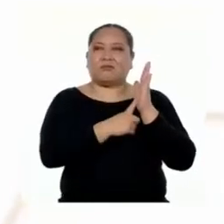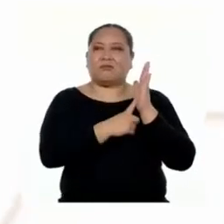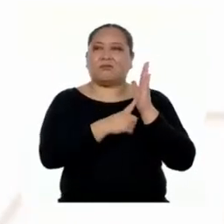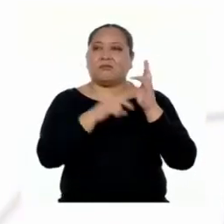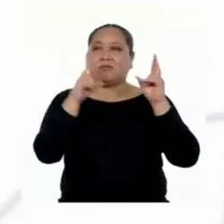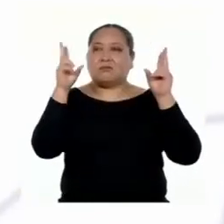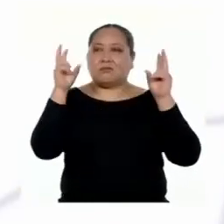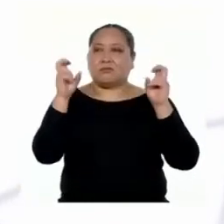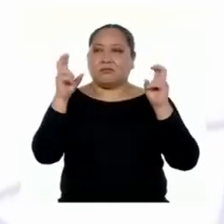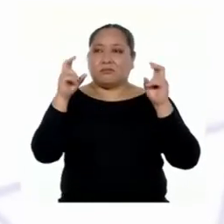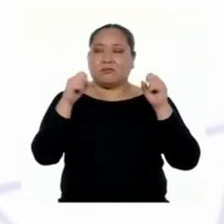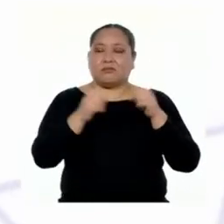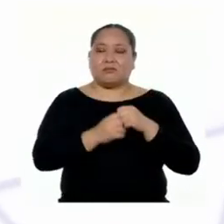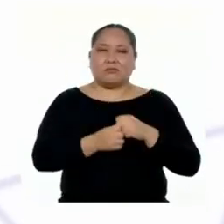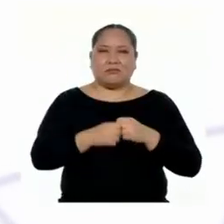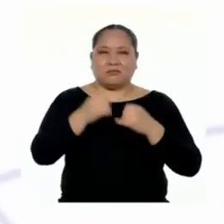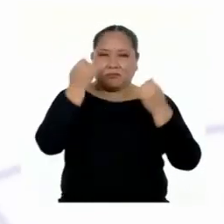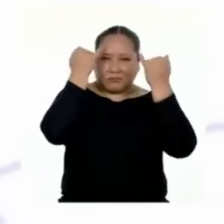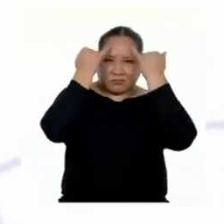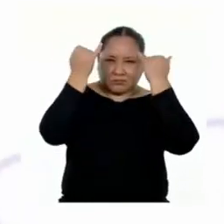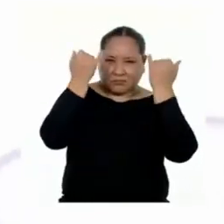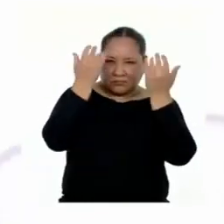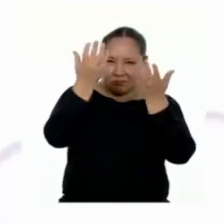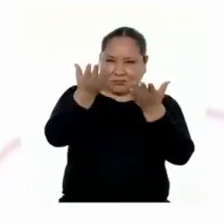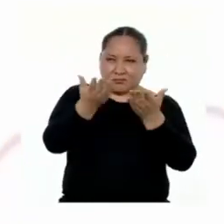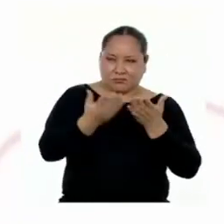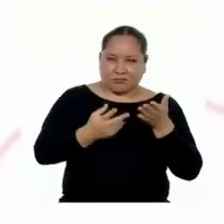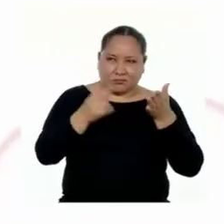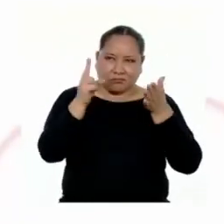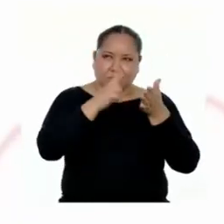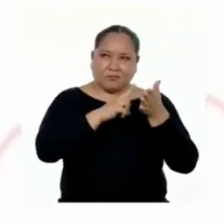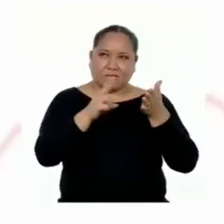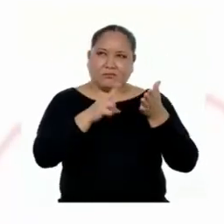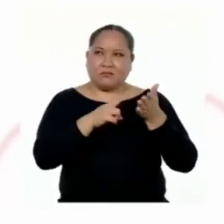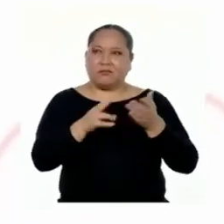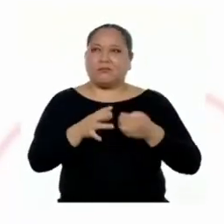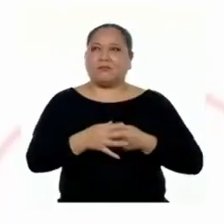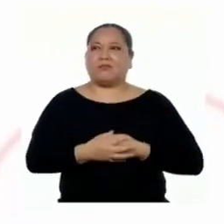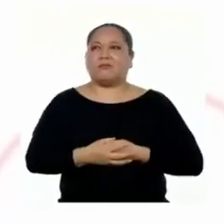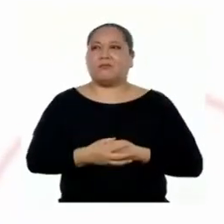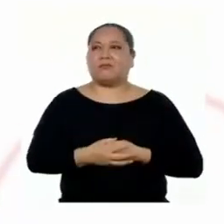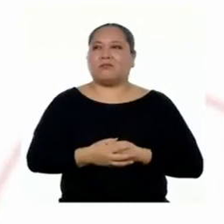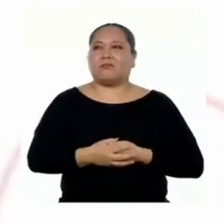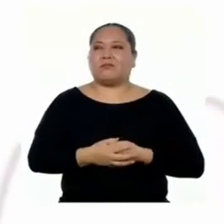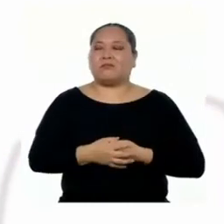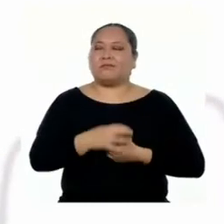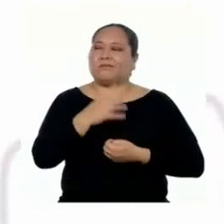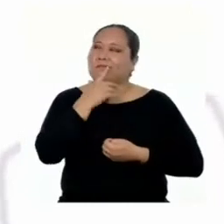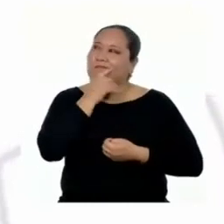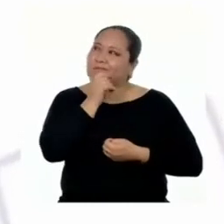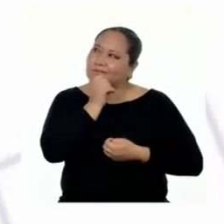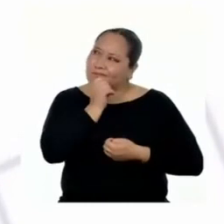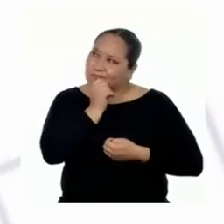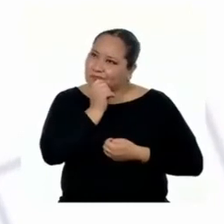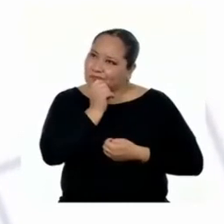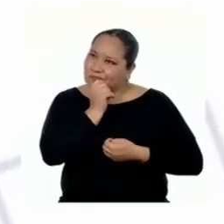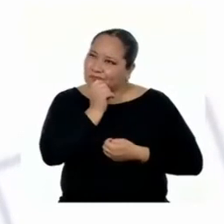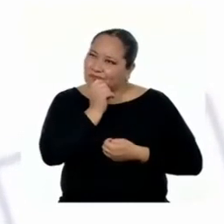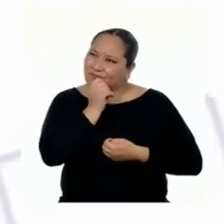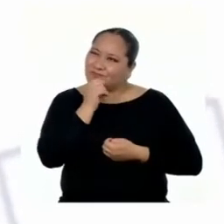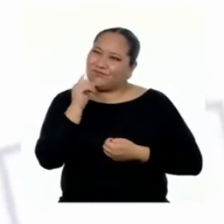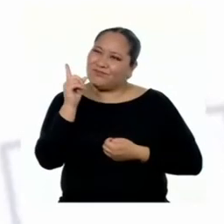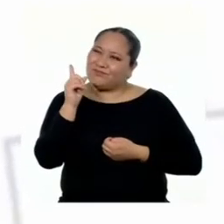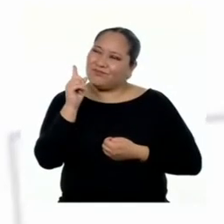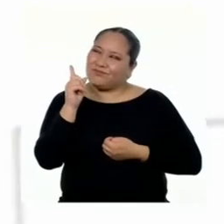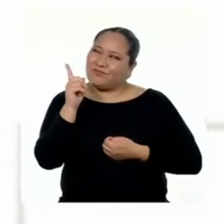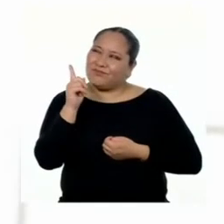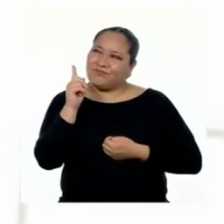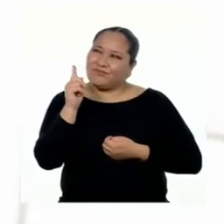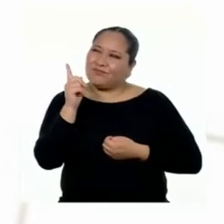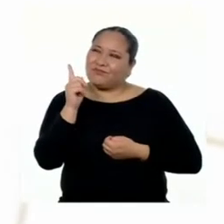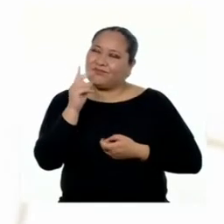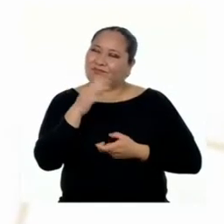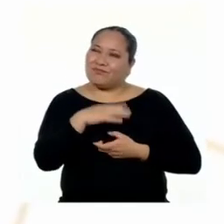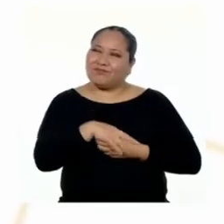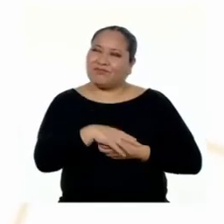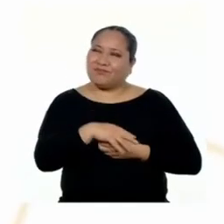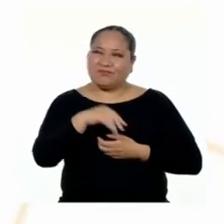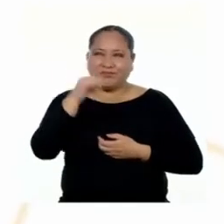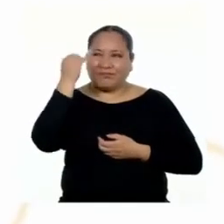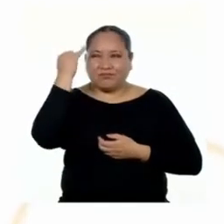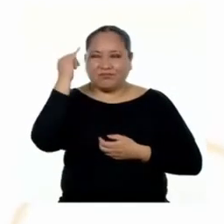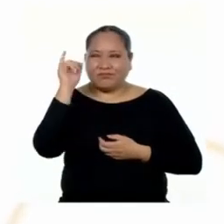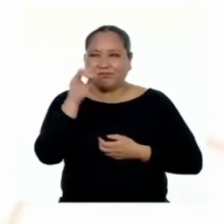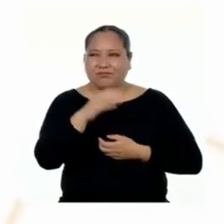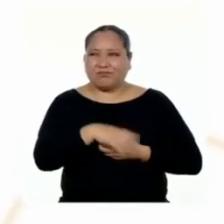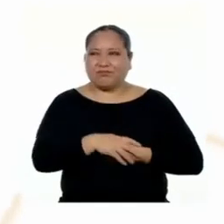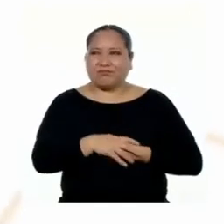¿El título es creativo e invita a la lectura? Mmm, no. No es creativo para